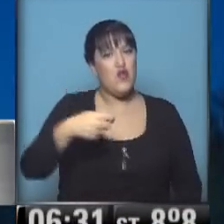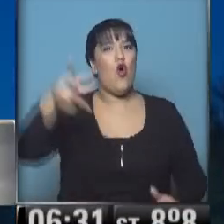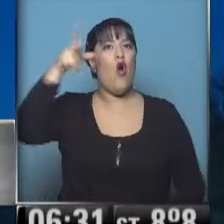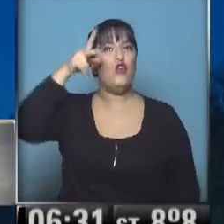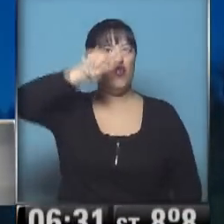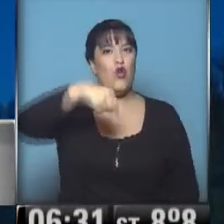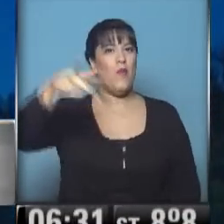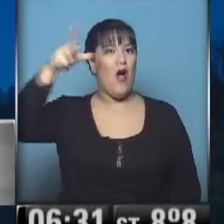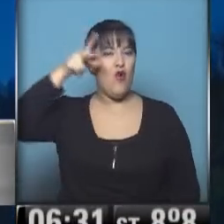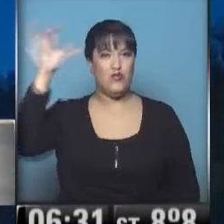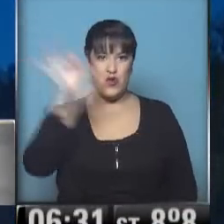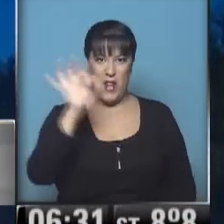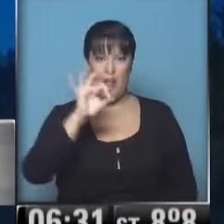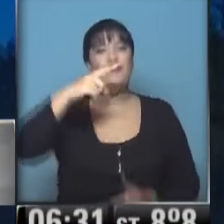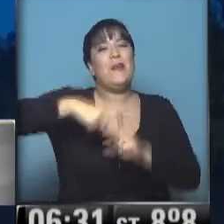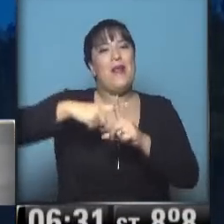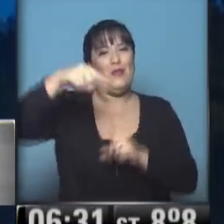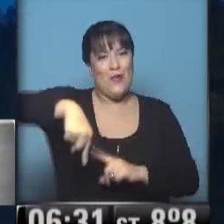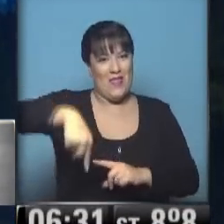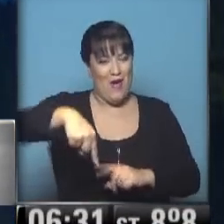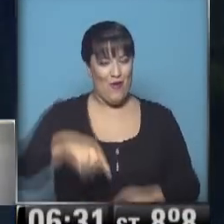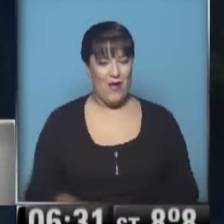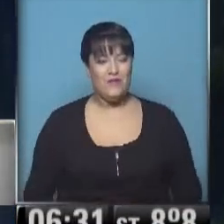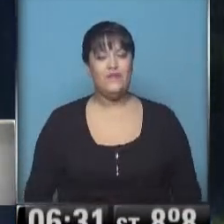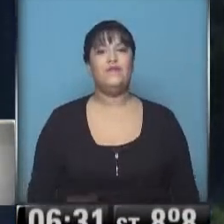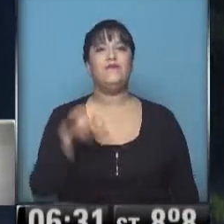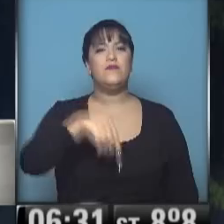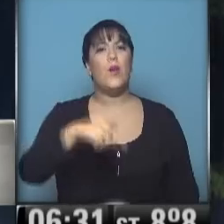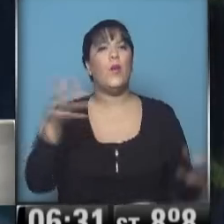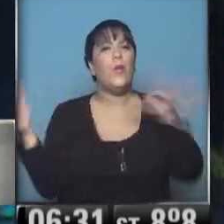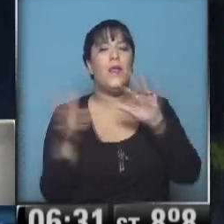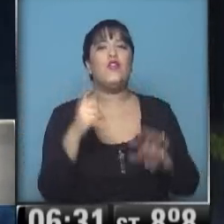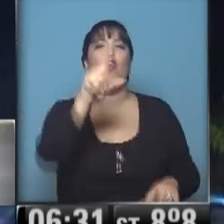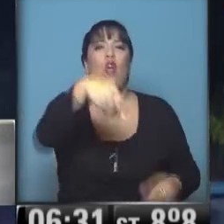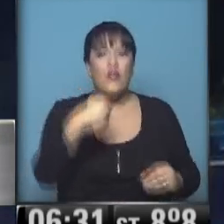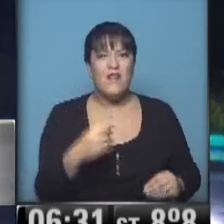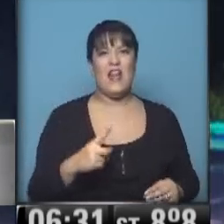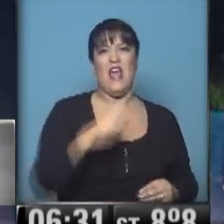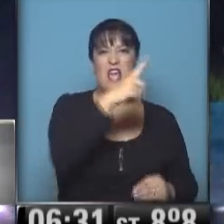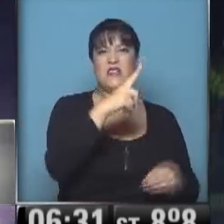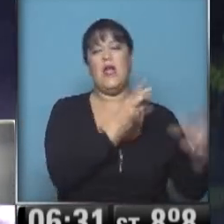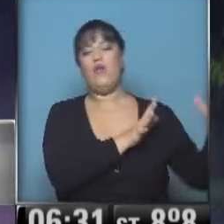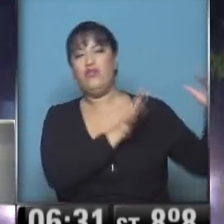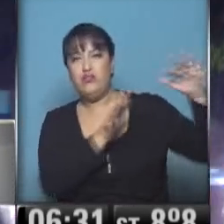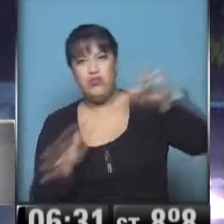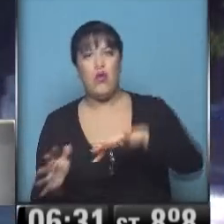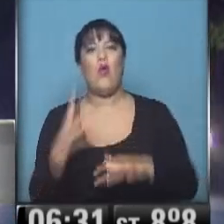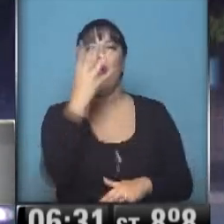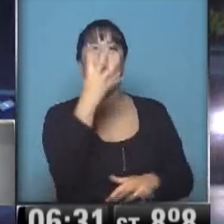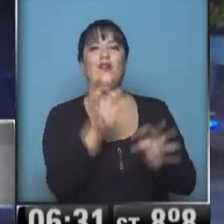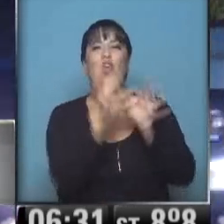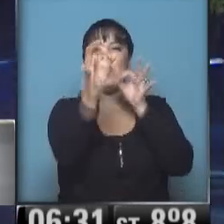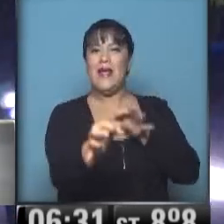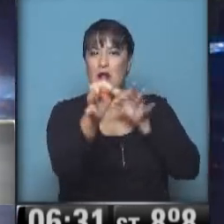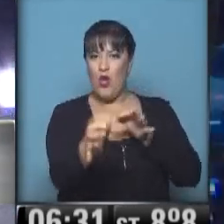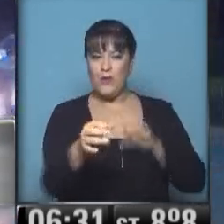ocho décimas a esta hora la temperatura en la ciudad de Buenos Aires. Hay viento del este. En el observatorio central a cuatro kilómetros por hora, pero